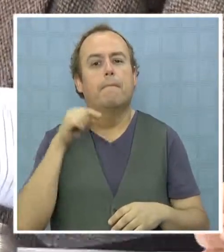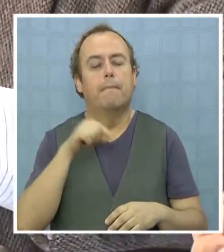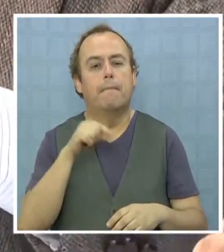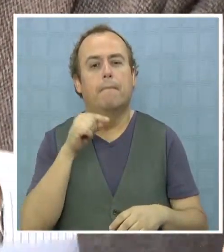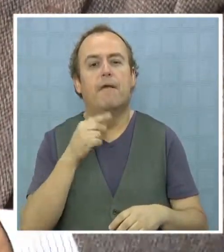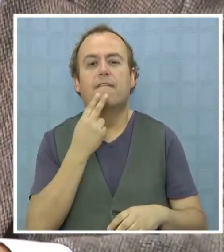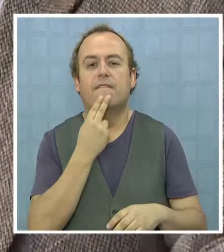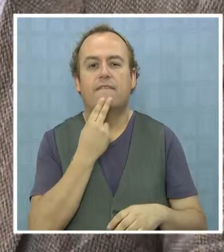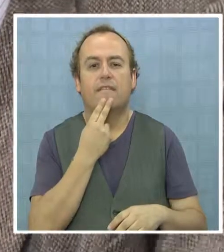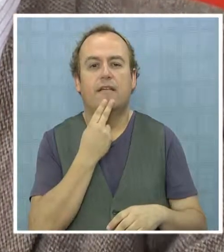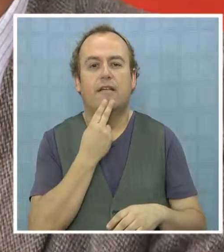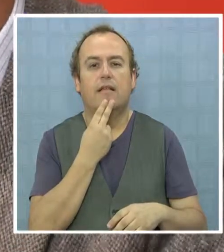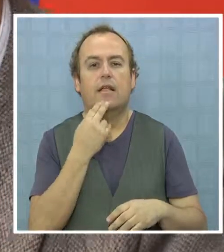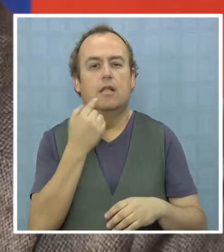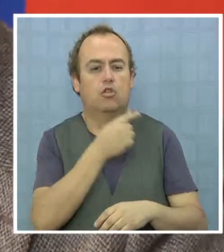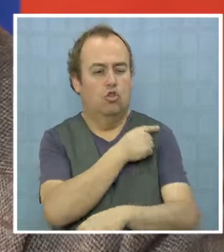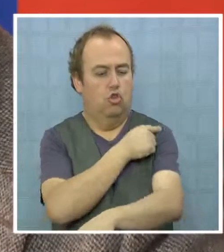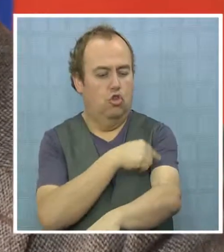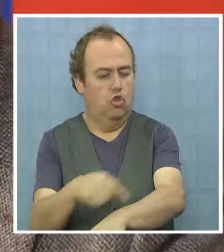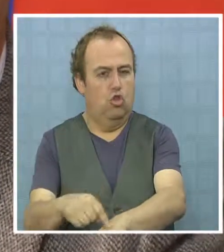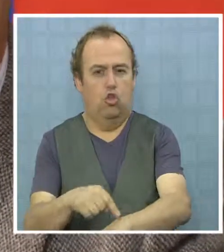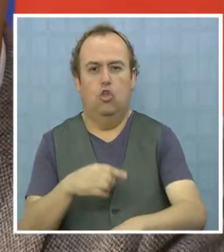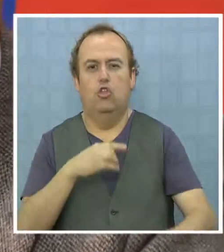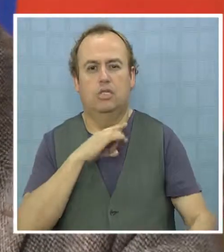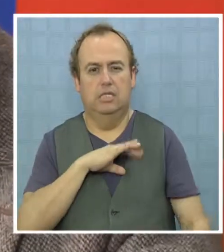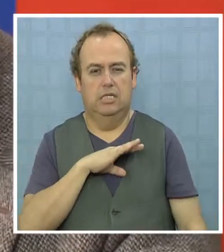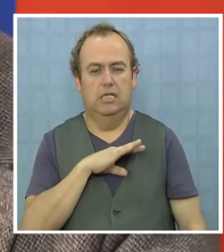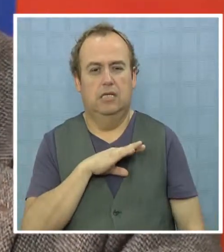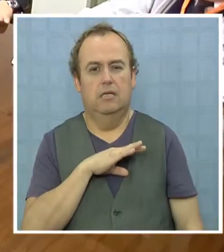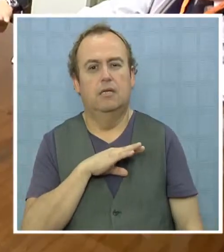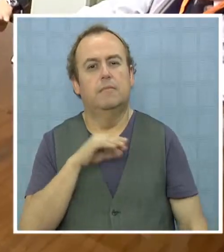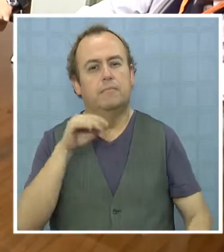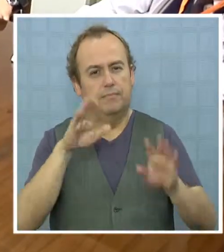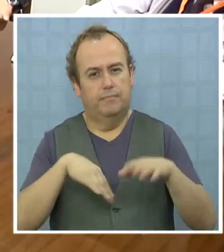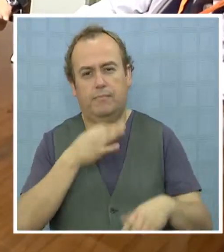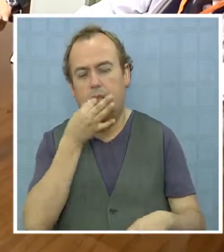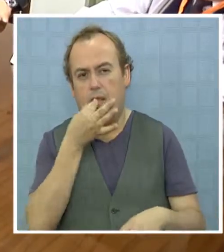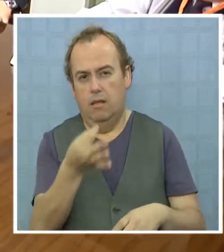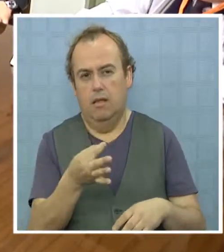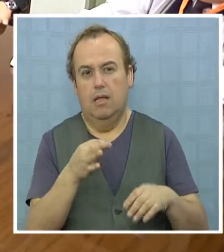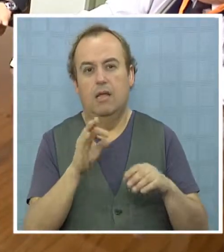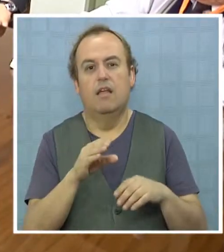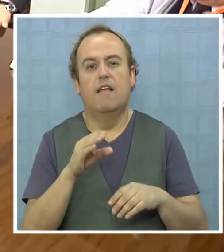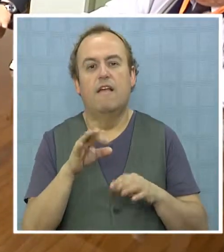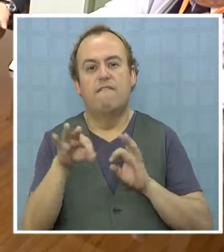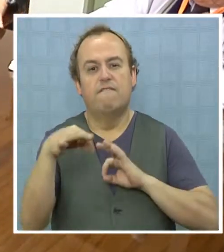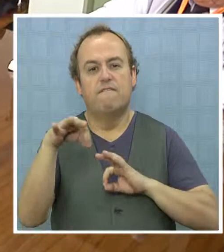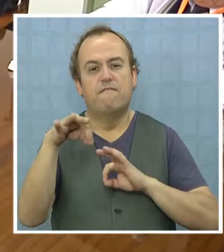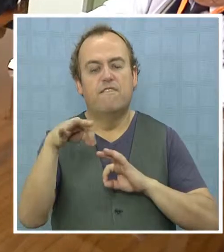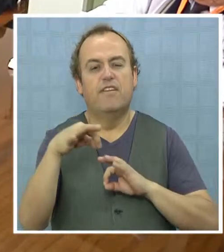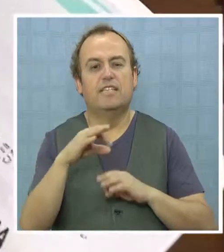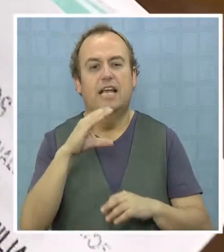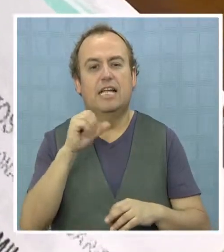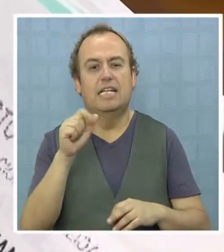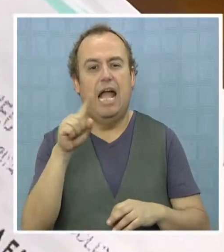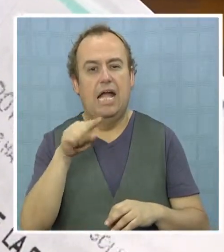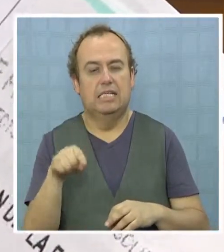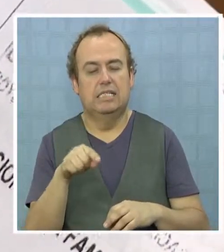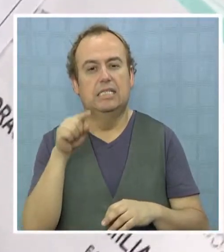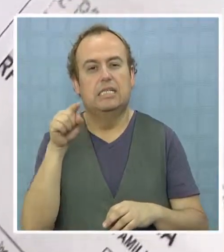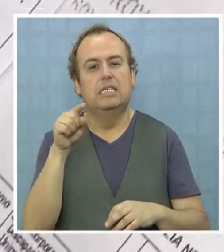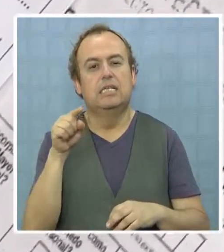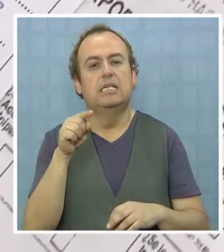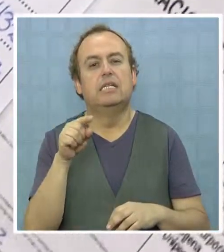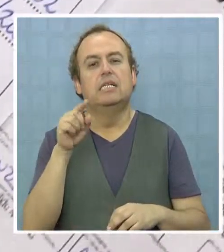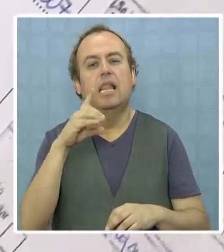con su Servio a lo largo de todo el país. El MIMBU detalló que la ficha CAS del 10 Galleguillo fue ejecutada el año 2005